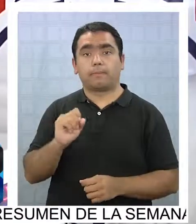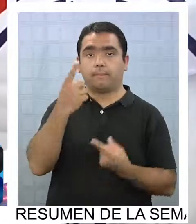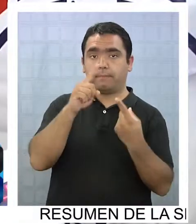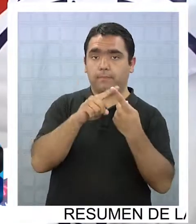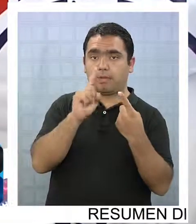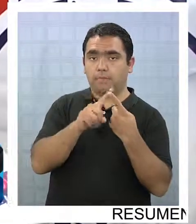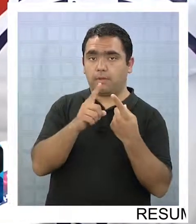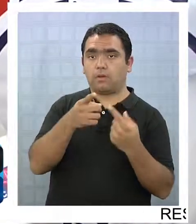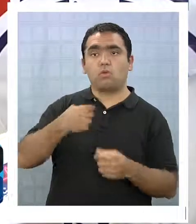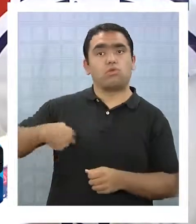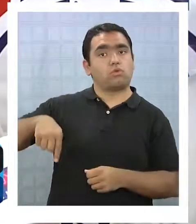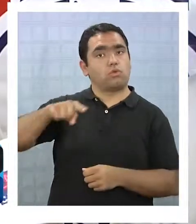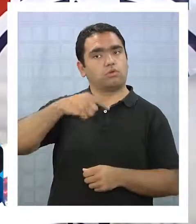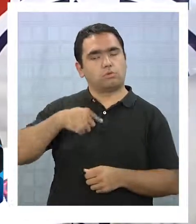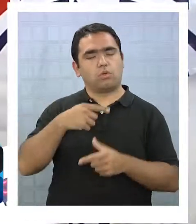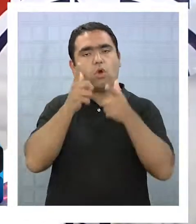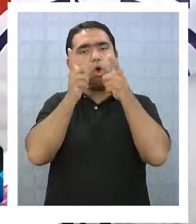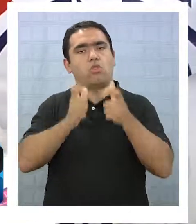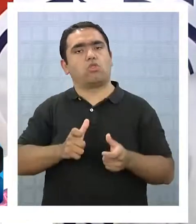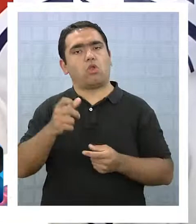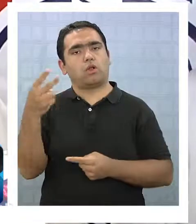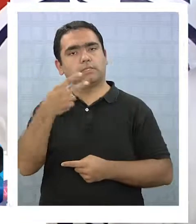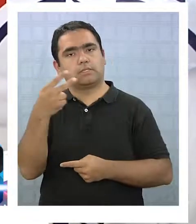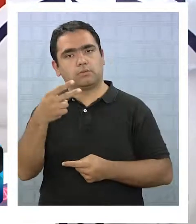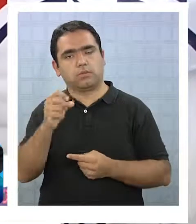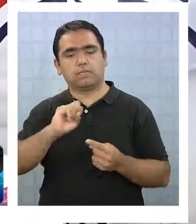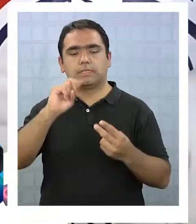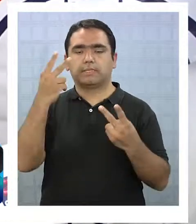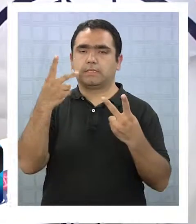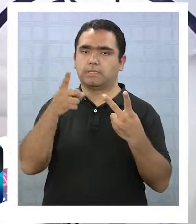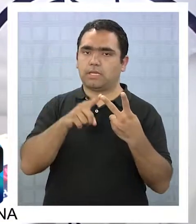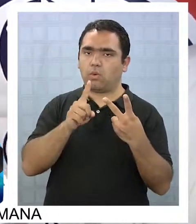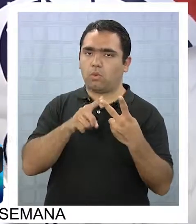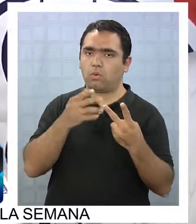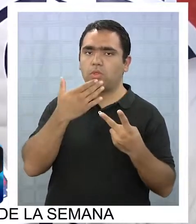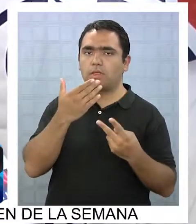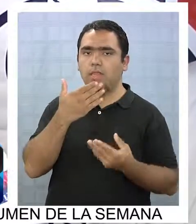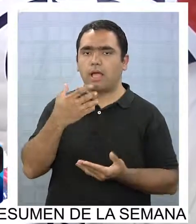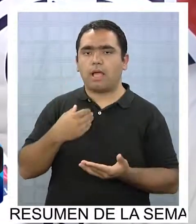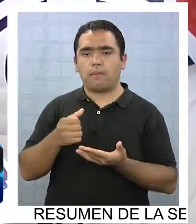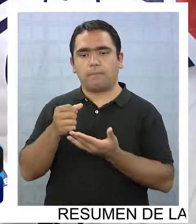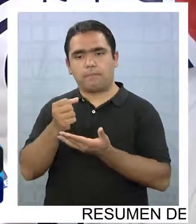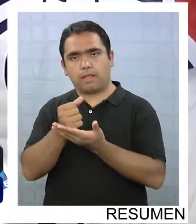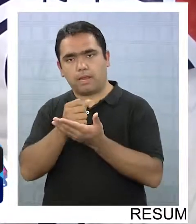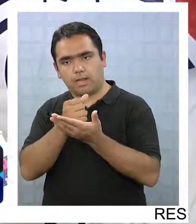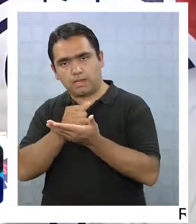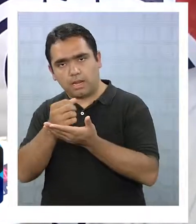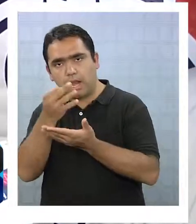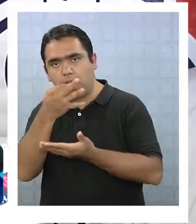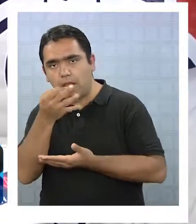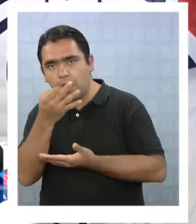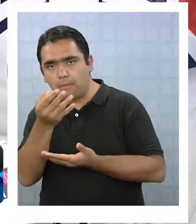conductas sexuales adecuadas, segundo, uso preservativo, tercero, ojalá no inicie precozmente las relaciones,